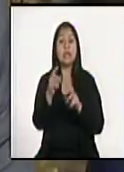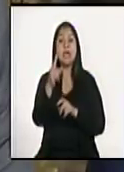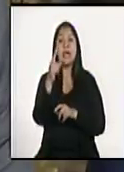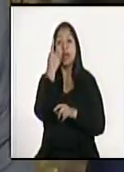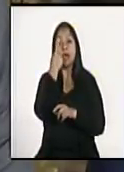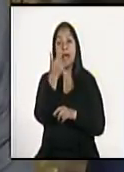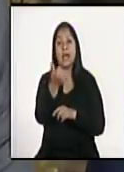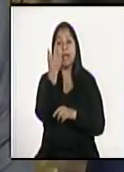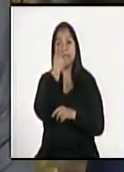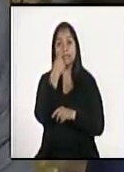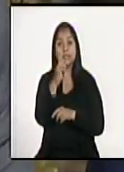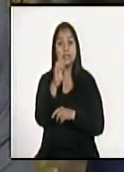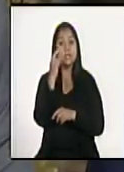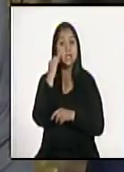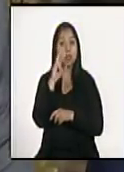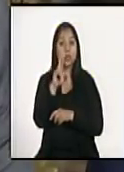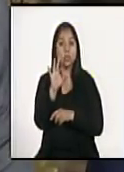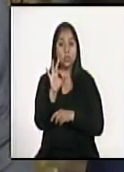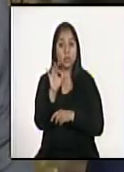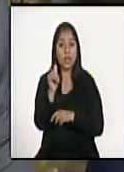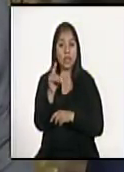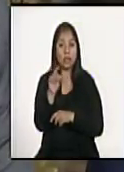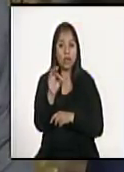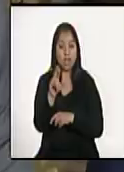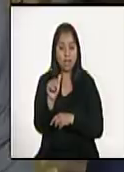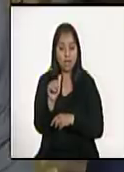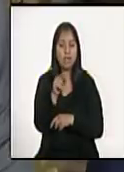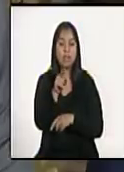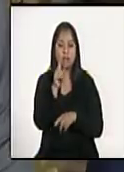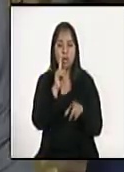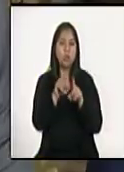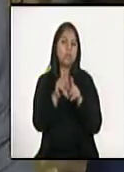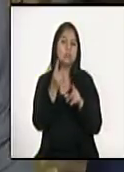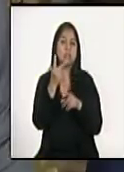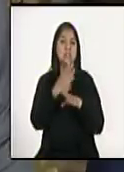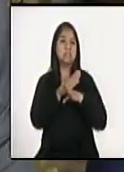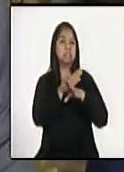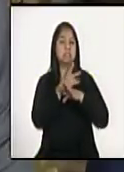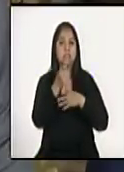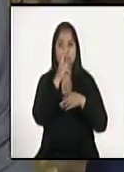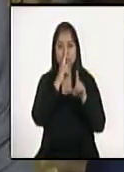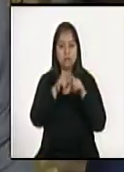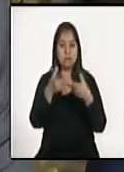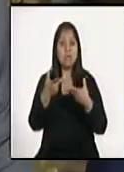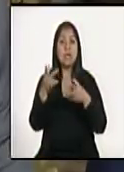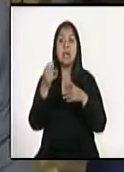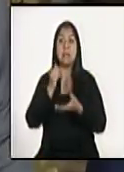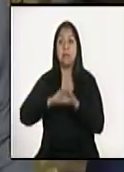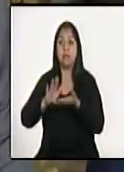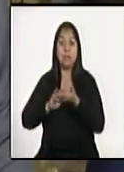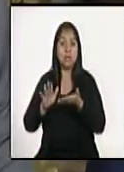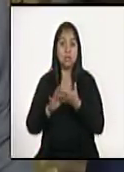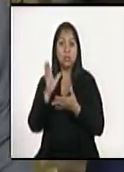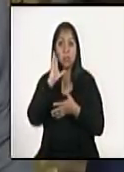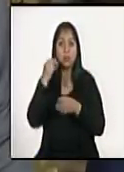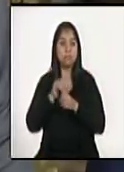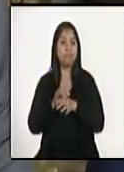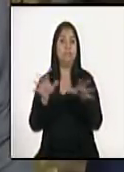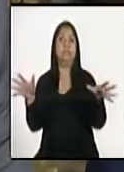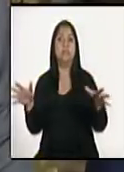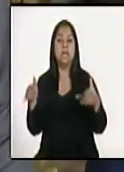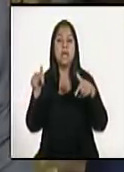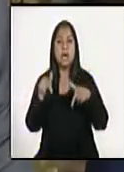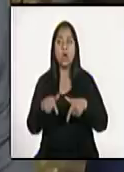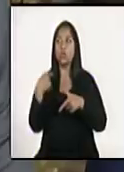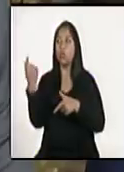no tenía contemplado el pago de daños de gastos médicos por tratarse de una pandemia, casi todos han